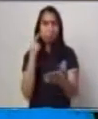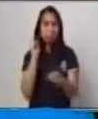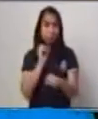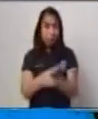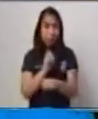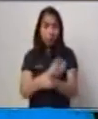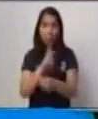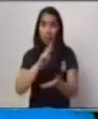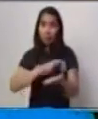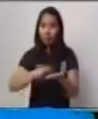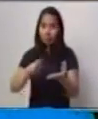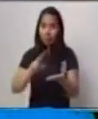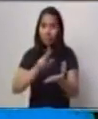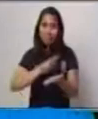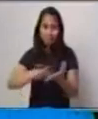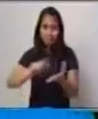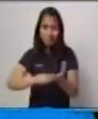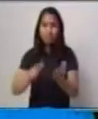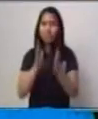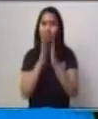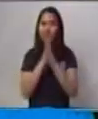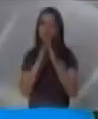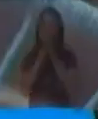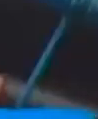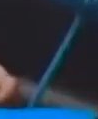Quédate en casa.